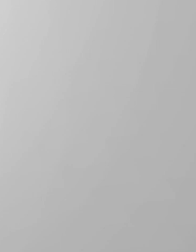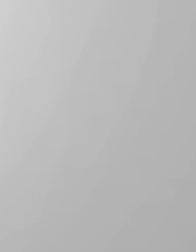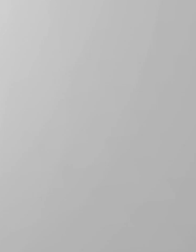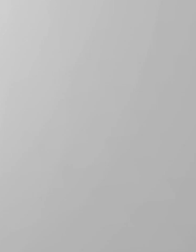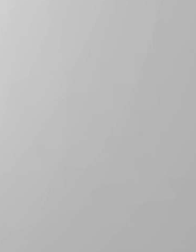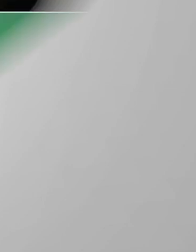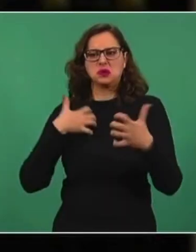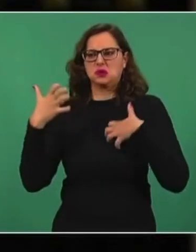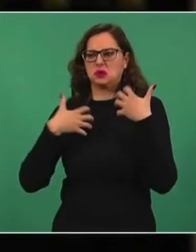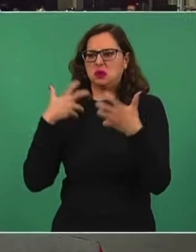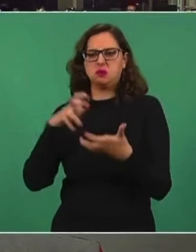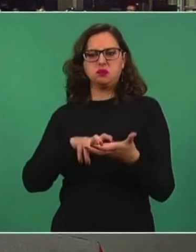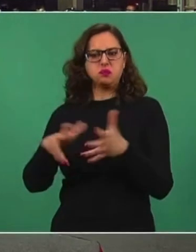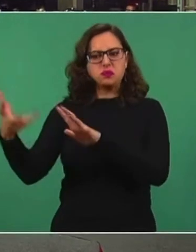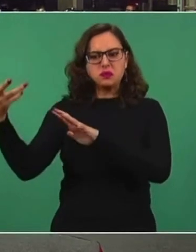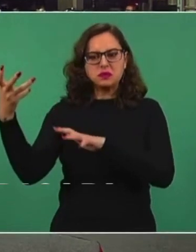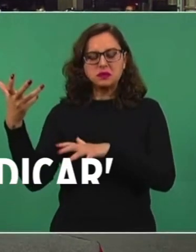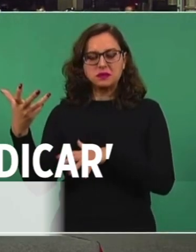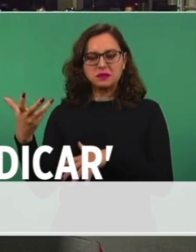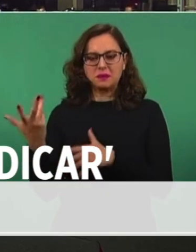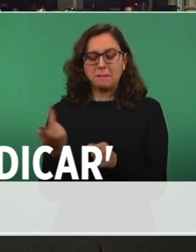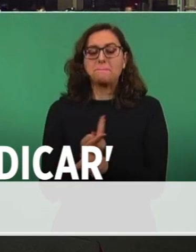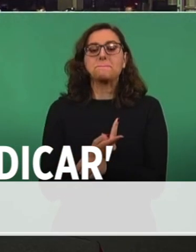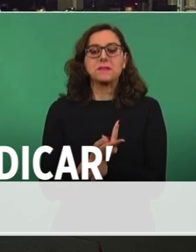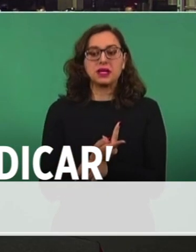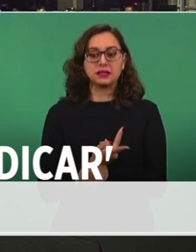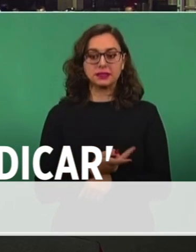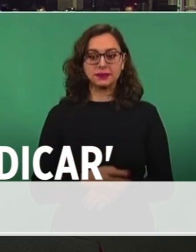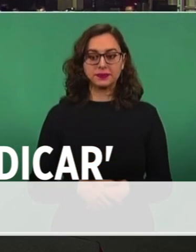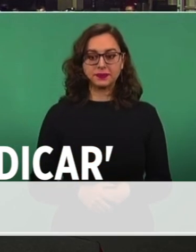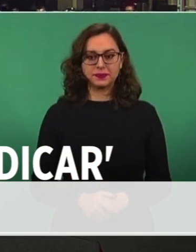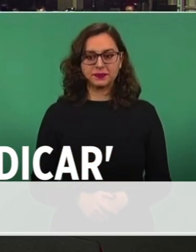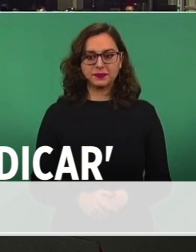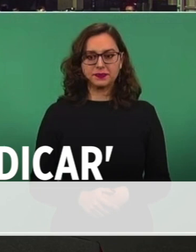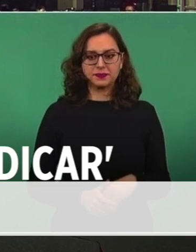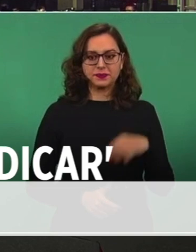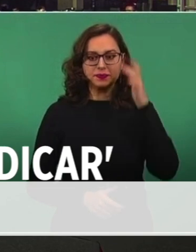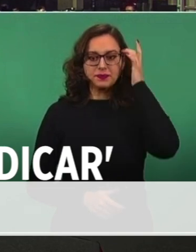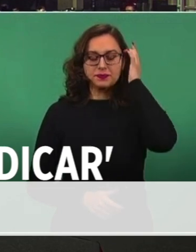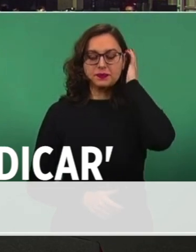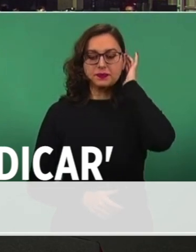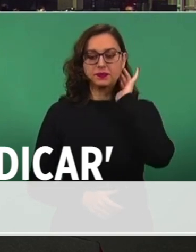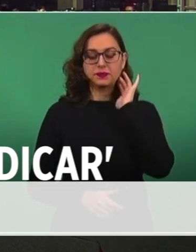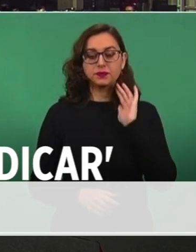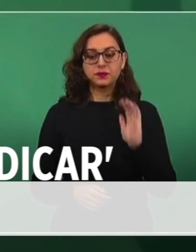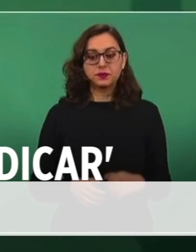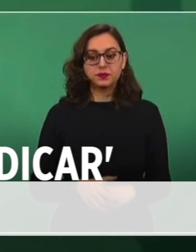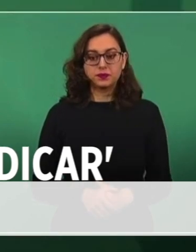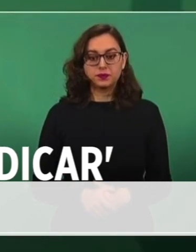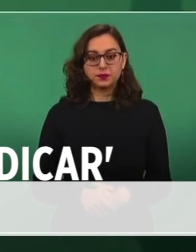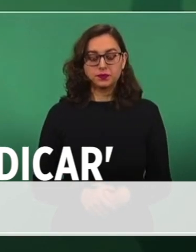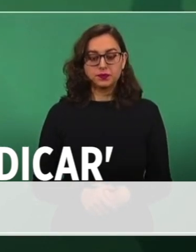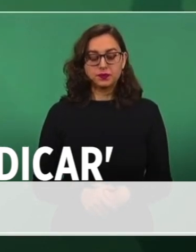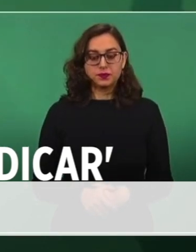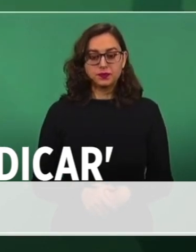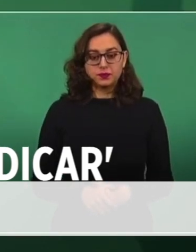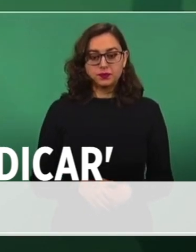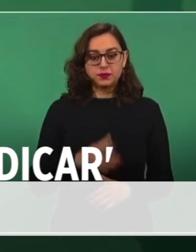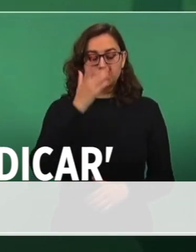Yo creo que es un error